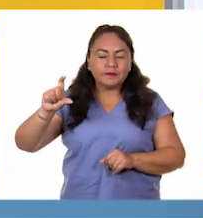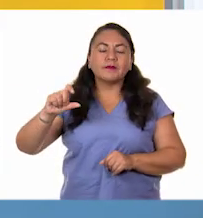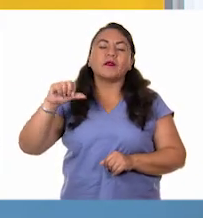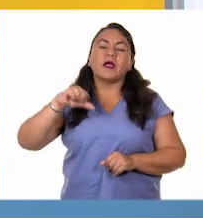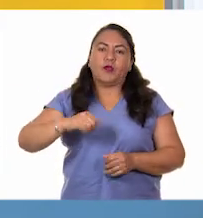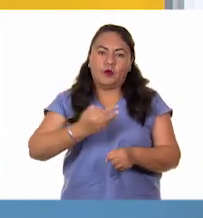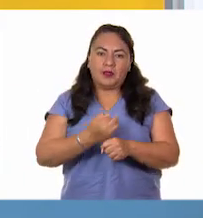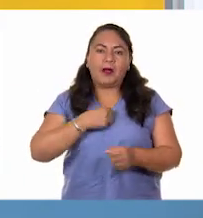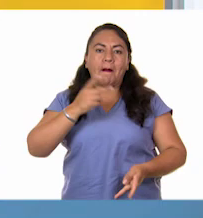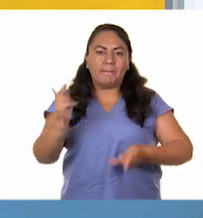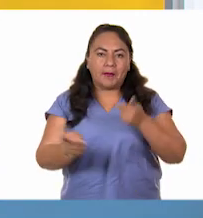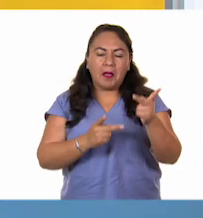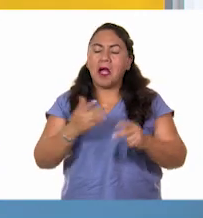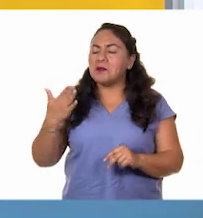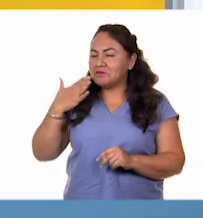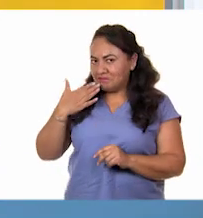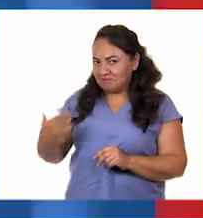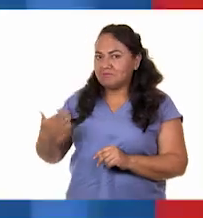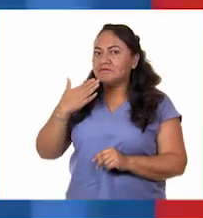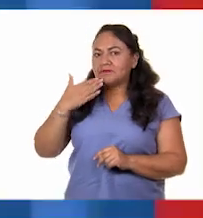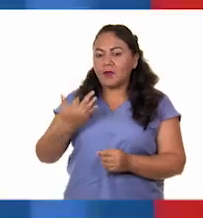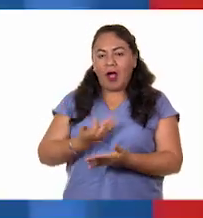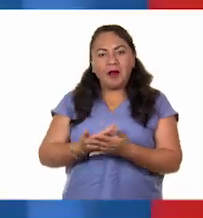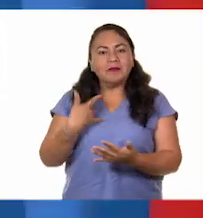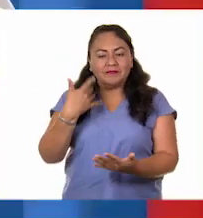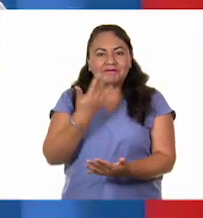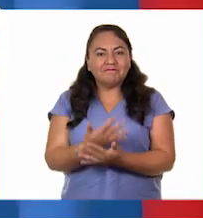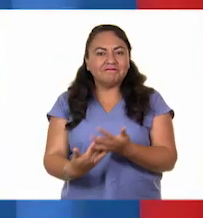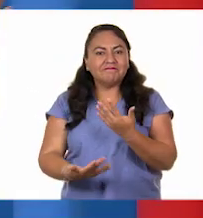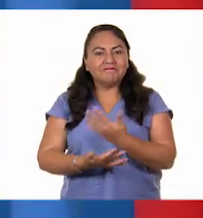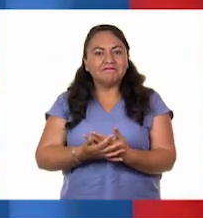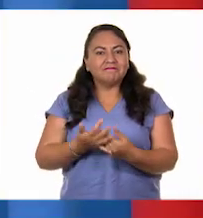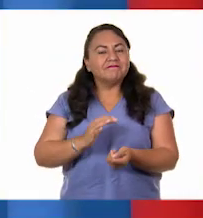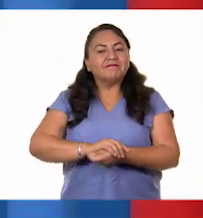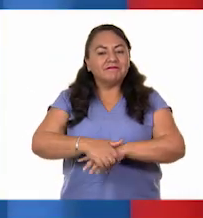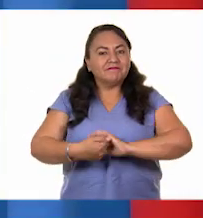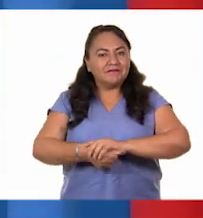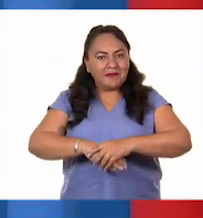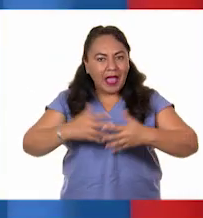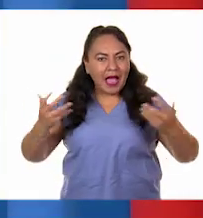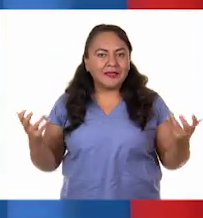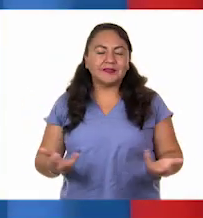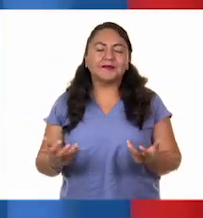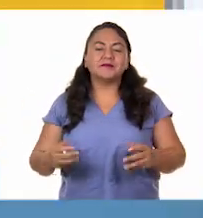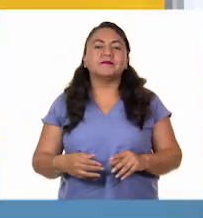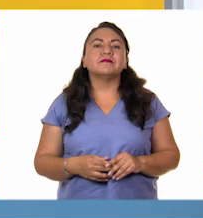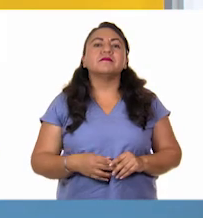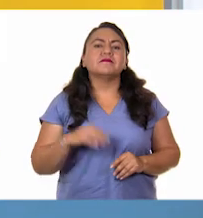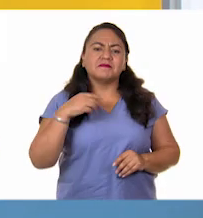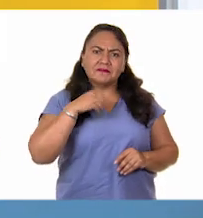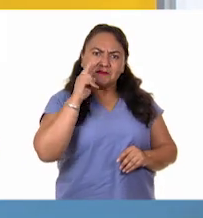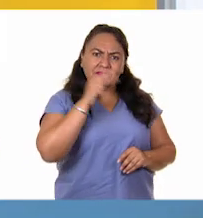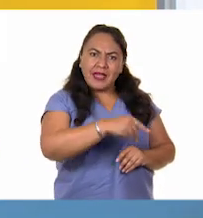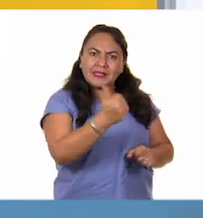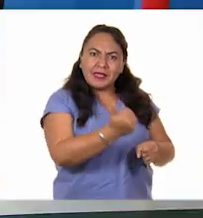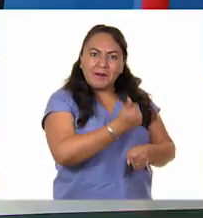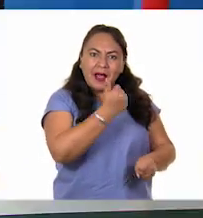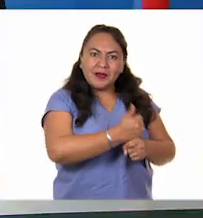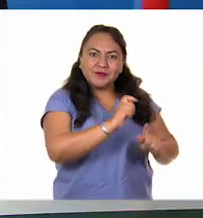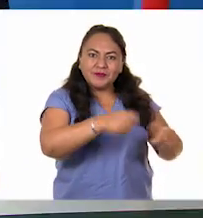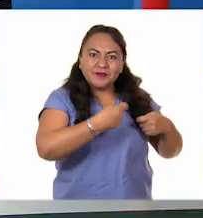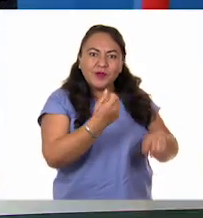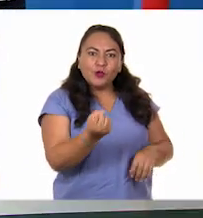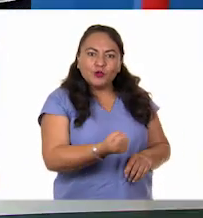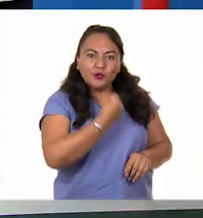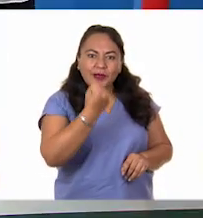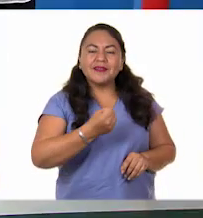en este rally, ¿de acuerdo? Muy bien, bueno, pues manos a la obra con este verdadero reto. Oye, pero veo que tú eres tus zapatos de la suerte. Sí, mire.